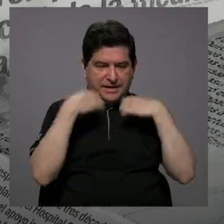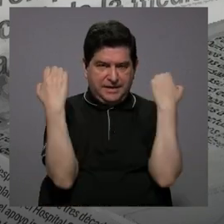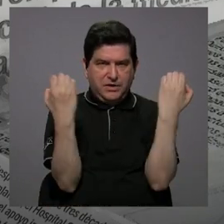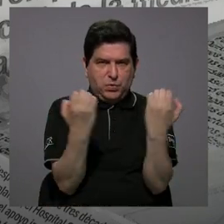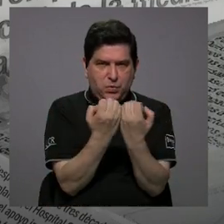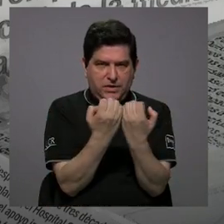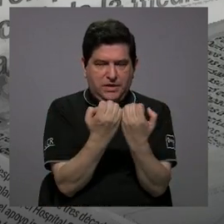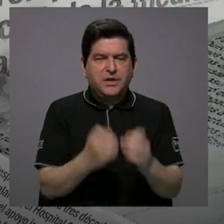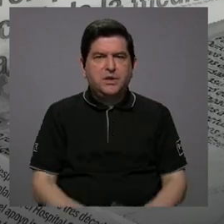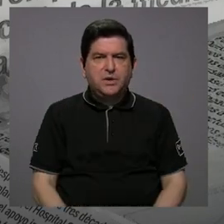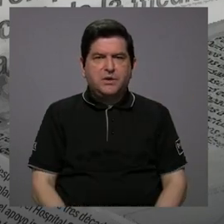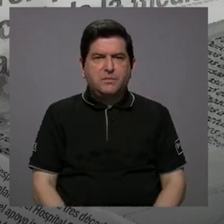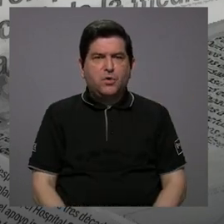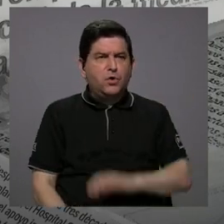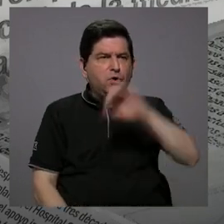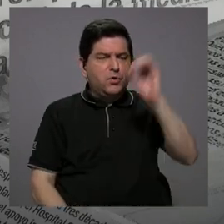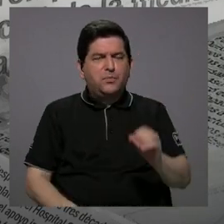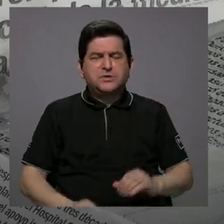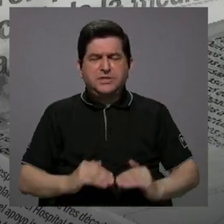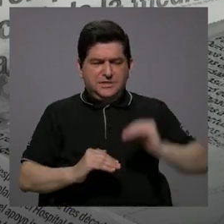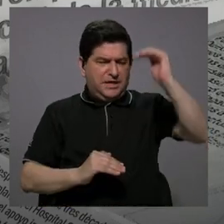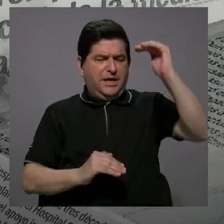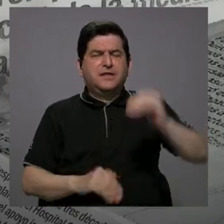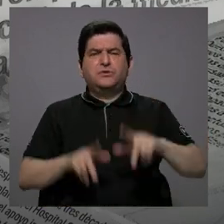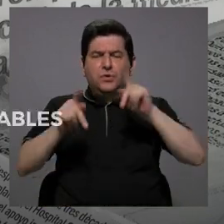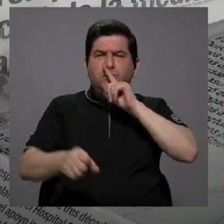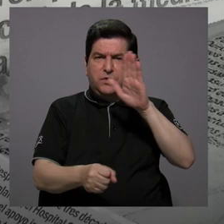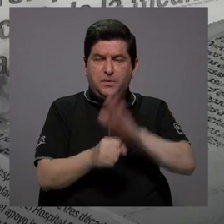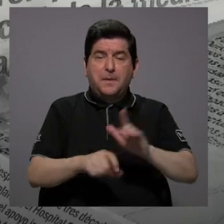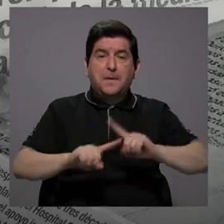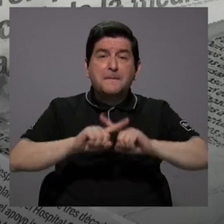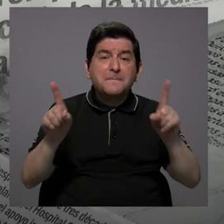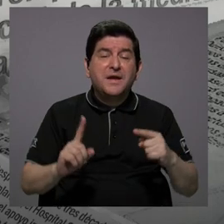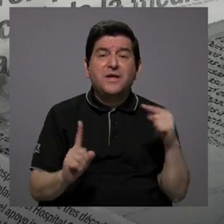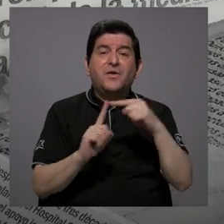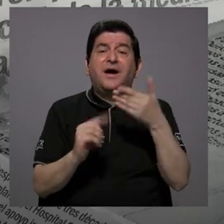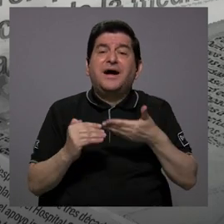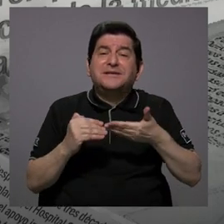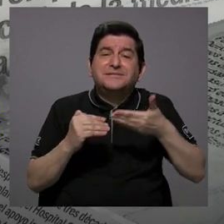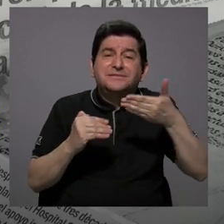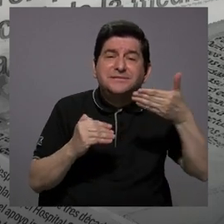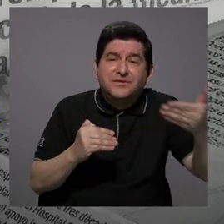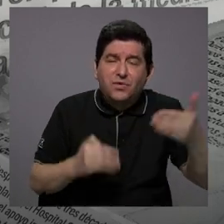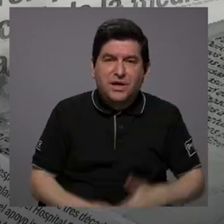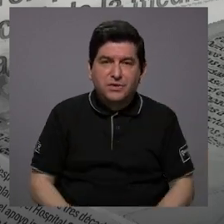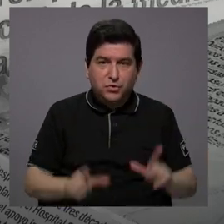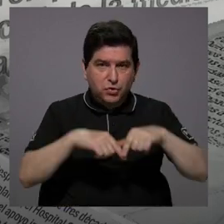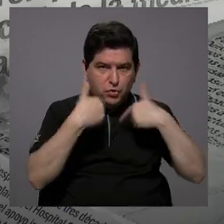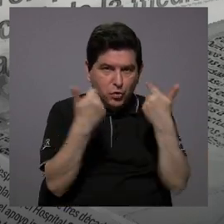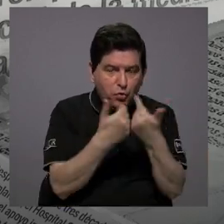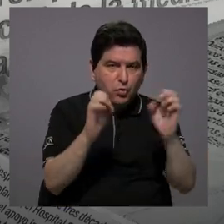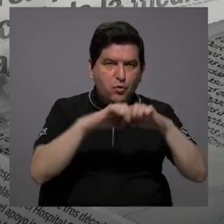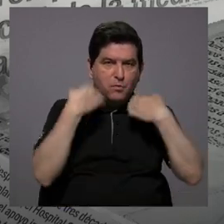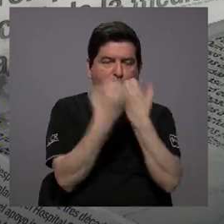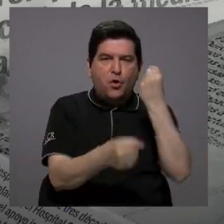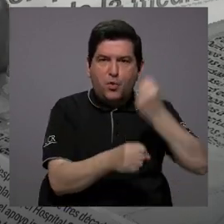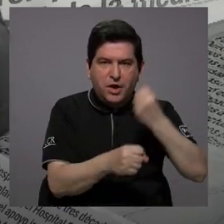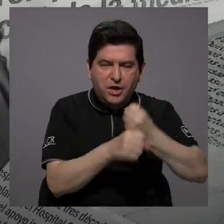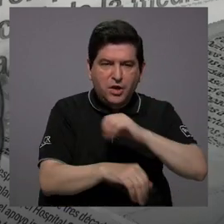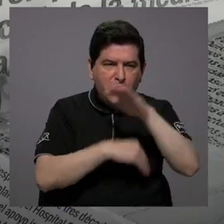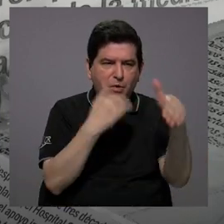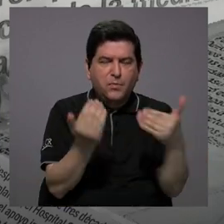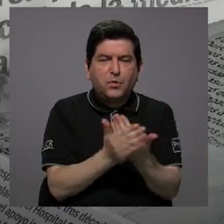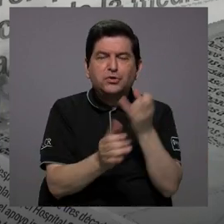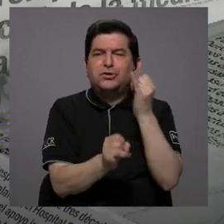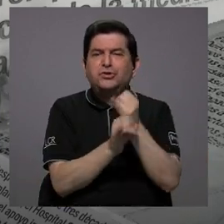y un altísimo porcentaje de gente muy comprometida, pero ¿hasta dónde podría dar un grupo y un equipo de trabajo? Toda